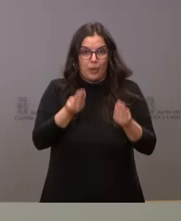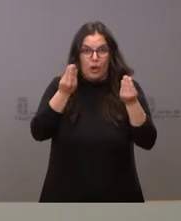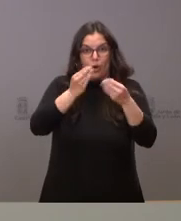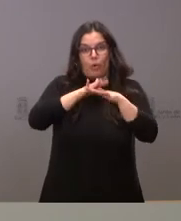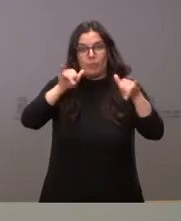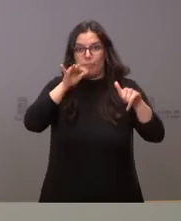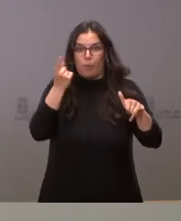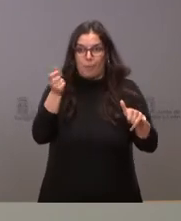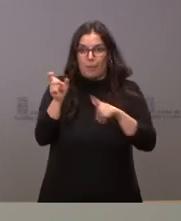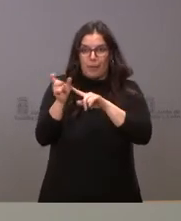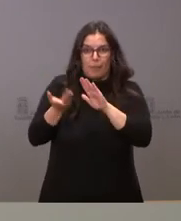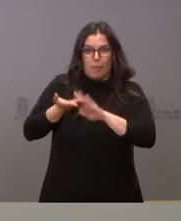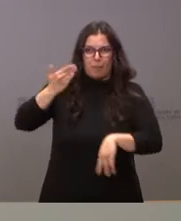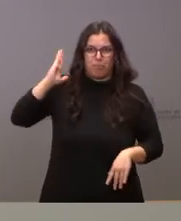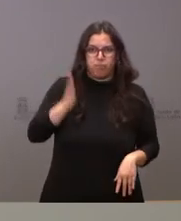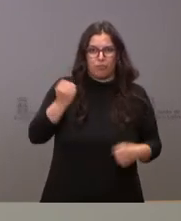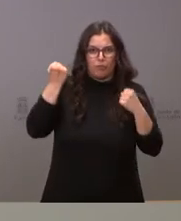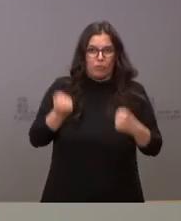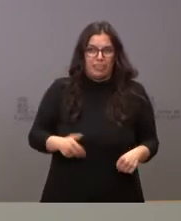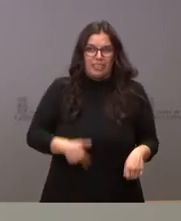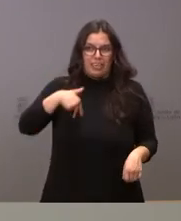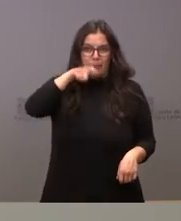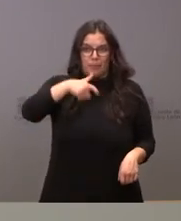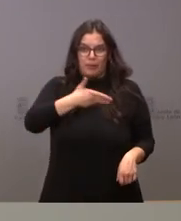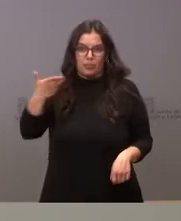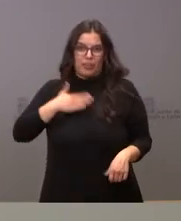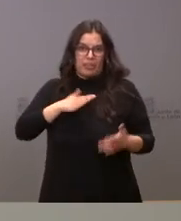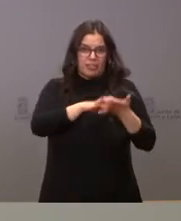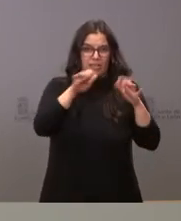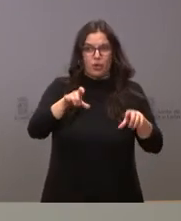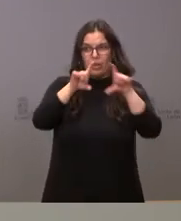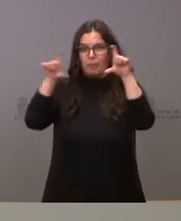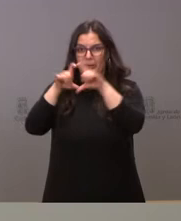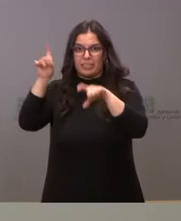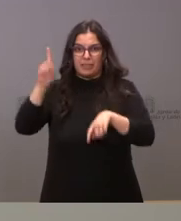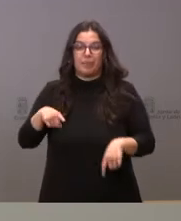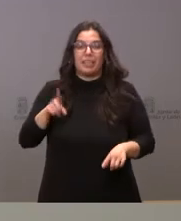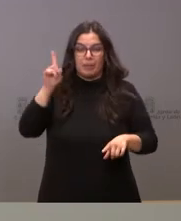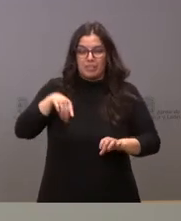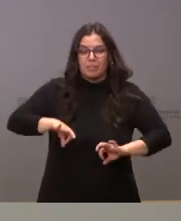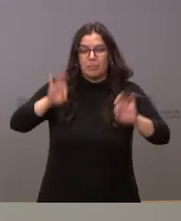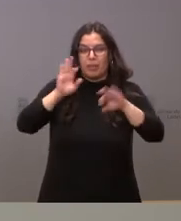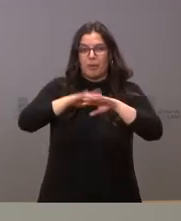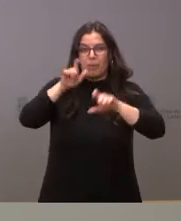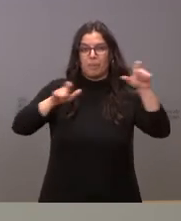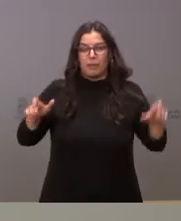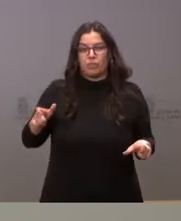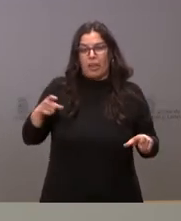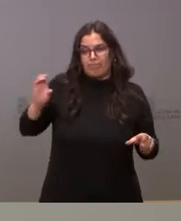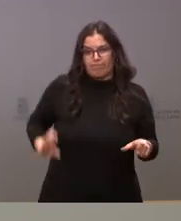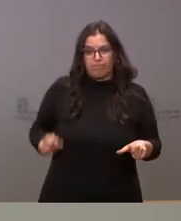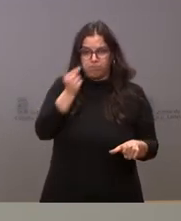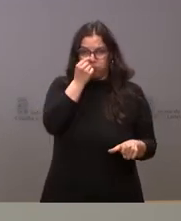perjuicio está causando sobre el conjunto de las personas de Castilla y León y sus empresas y también especialmente para las personas de menor nivel de renta.